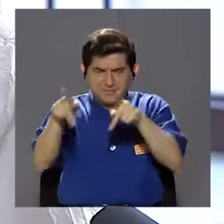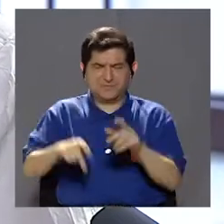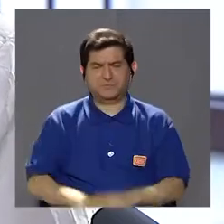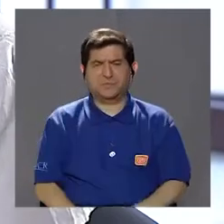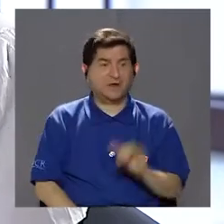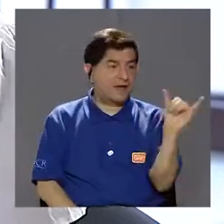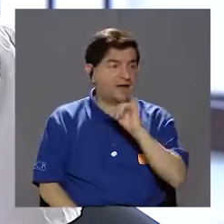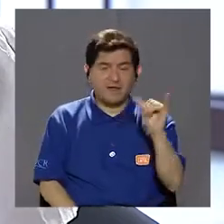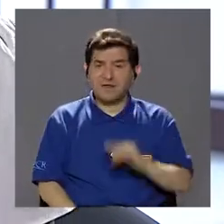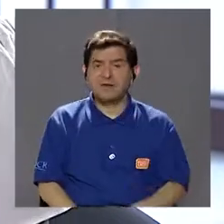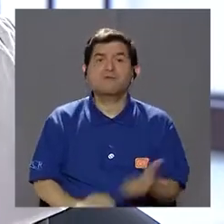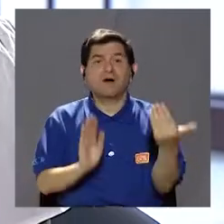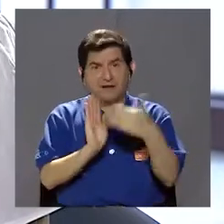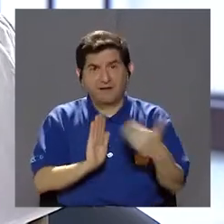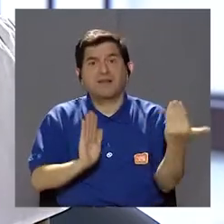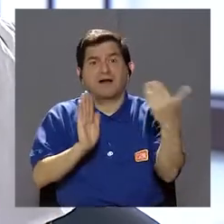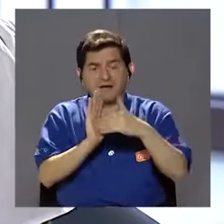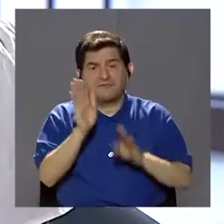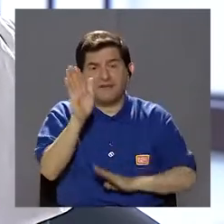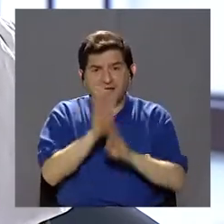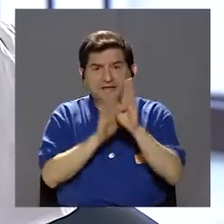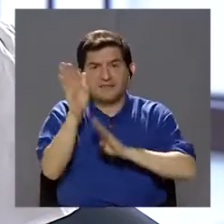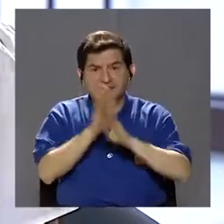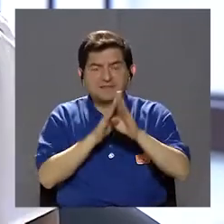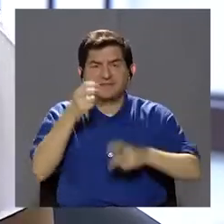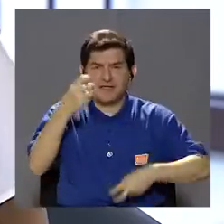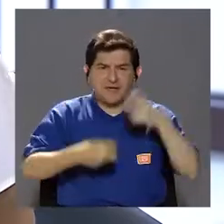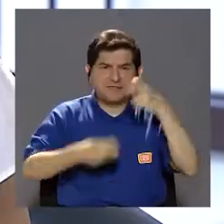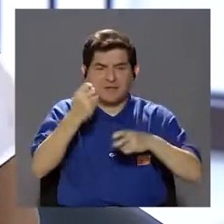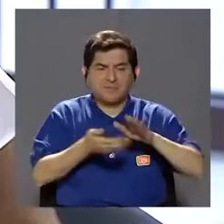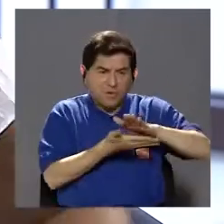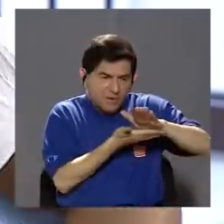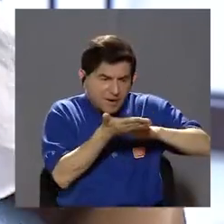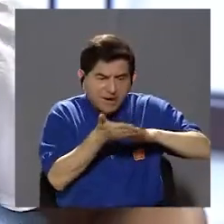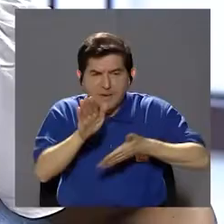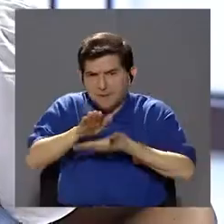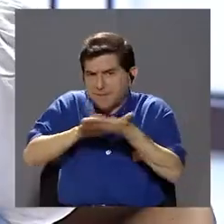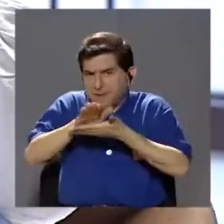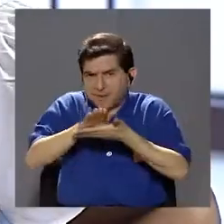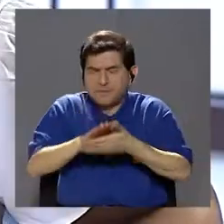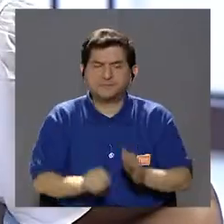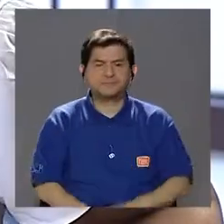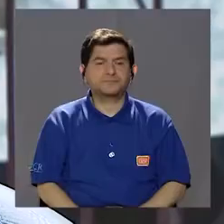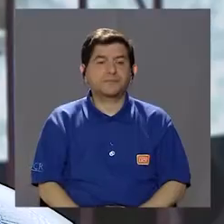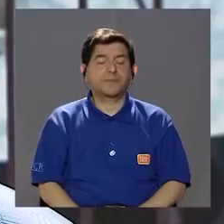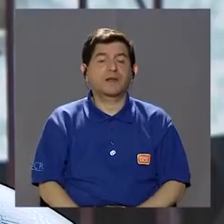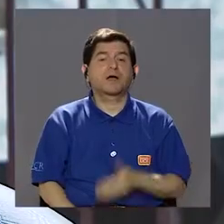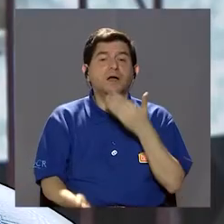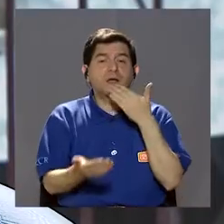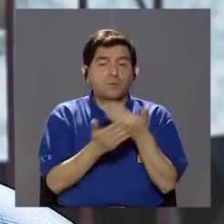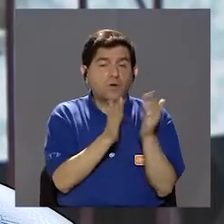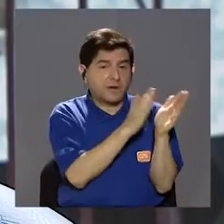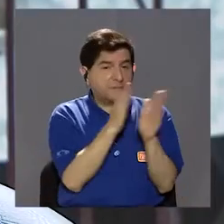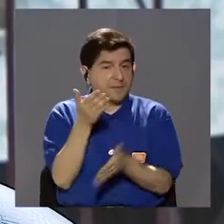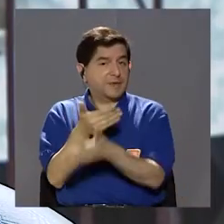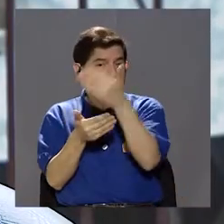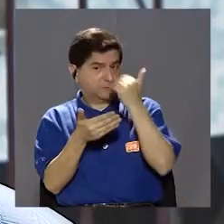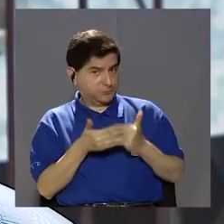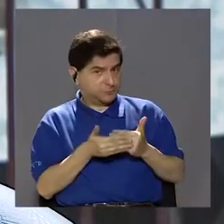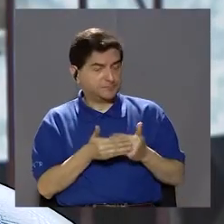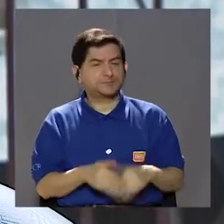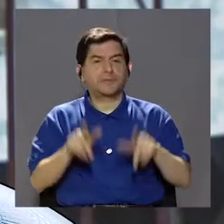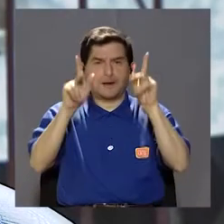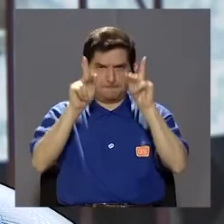en la persona, también nos afecta, en el desarrollo de problemas, en nuestros pies, y nuestras piernas. El buen calentamiento,